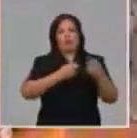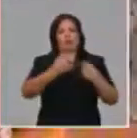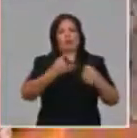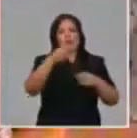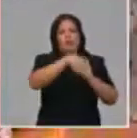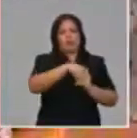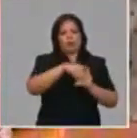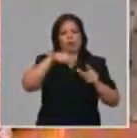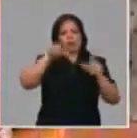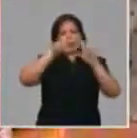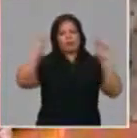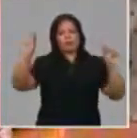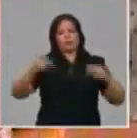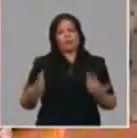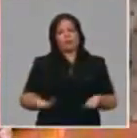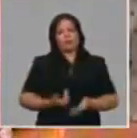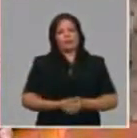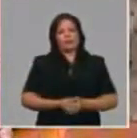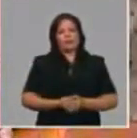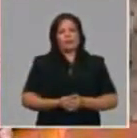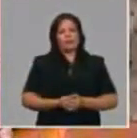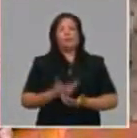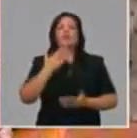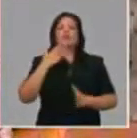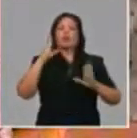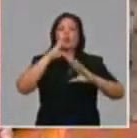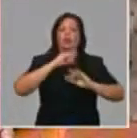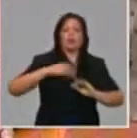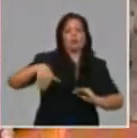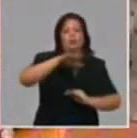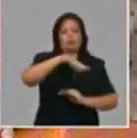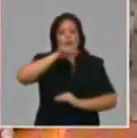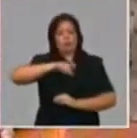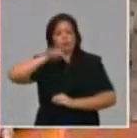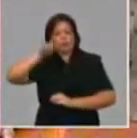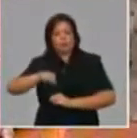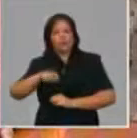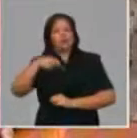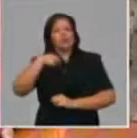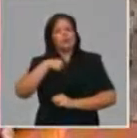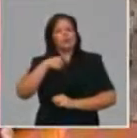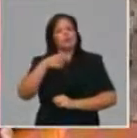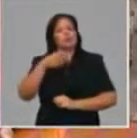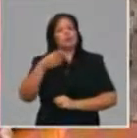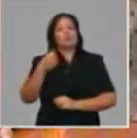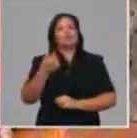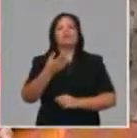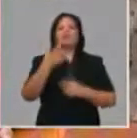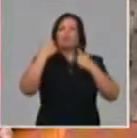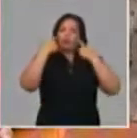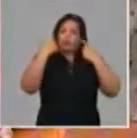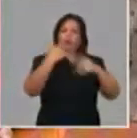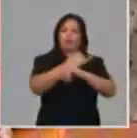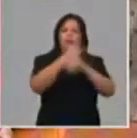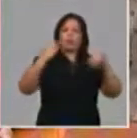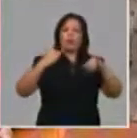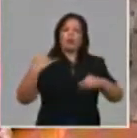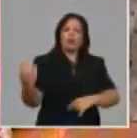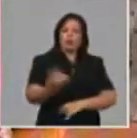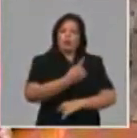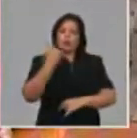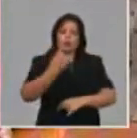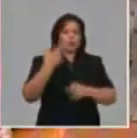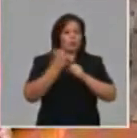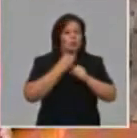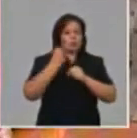Sí, buenas noches Randy, para ti, para todos los televidentes y radio oyentes. Yo creo que significa que el comercio estaba activo durante